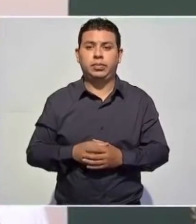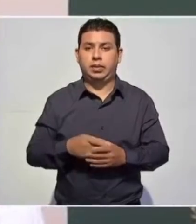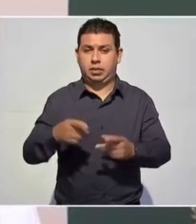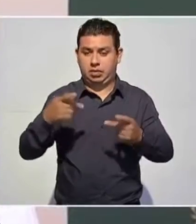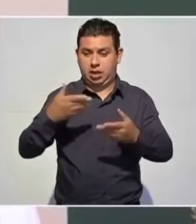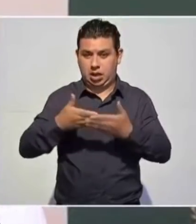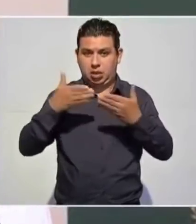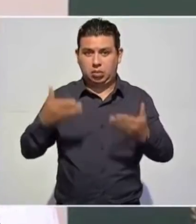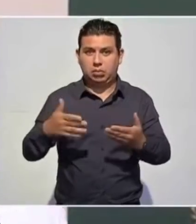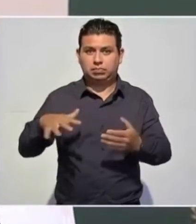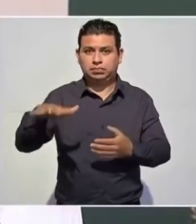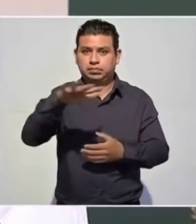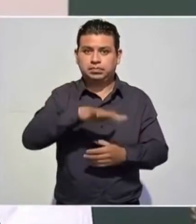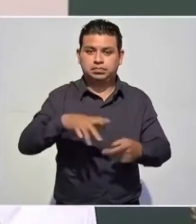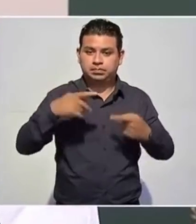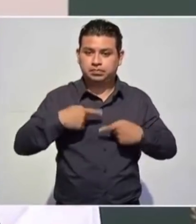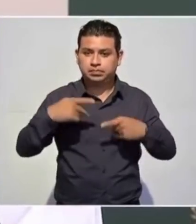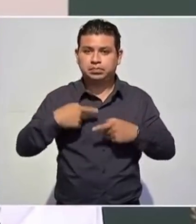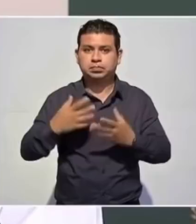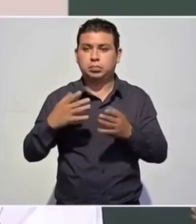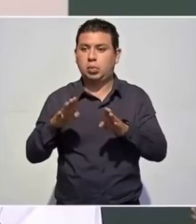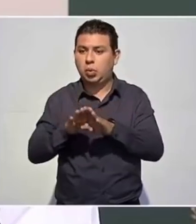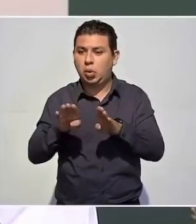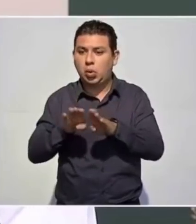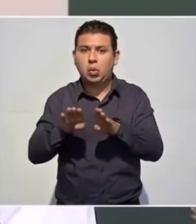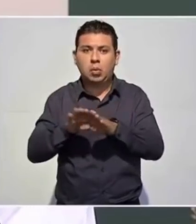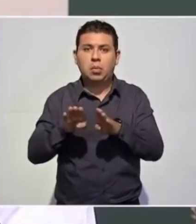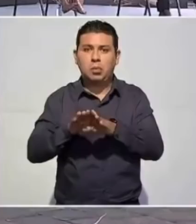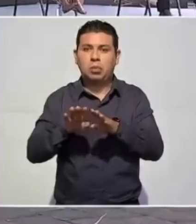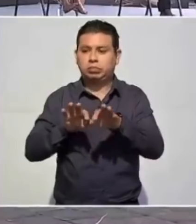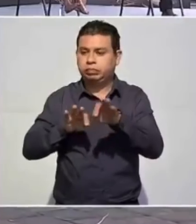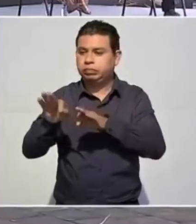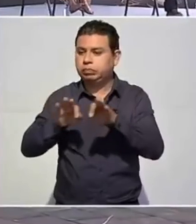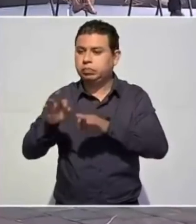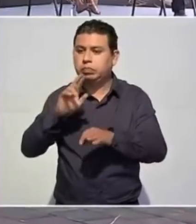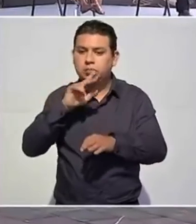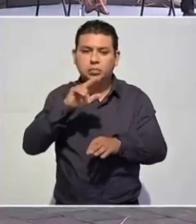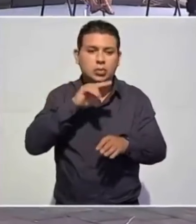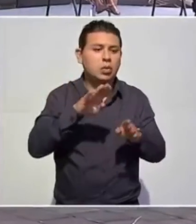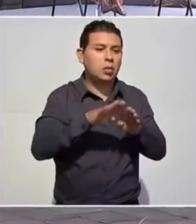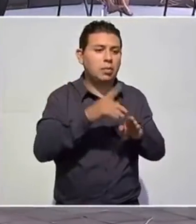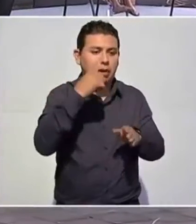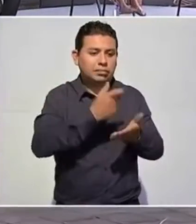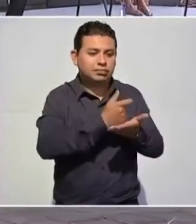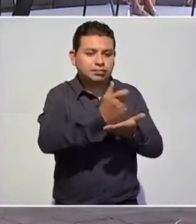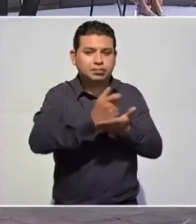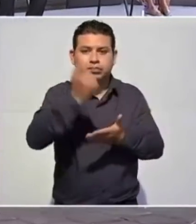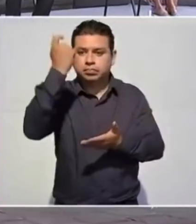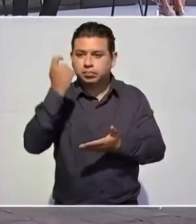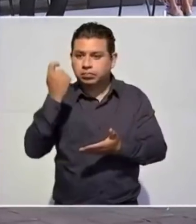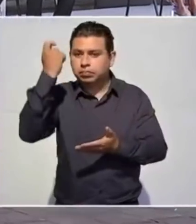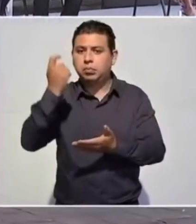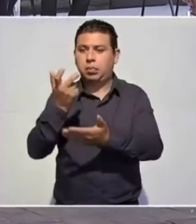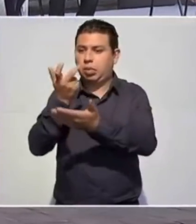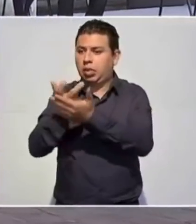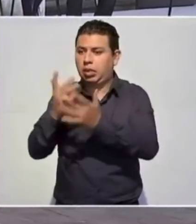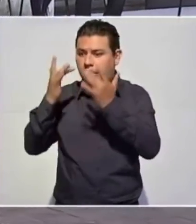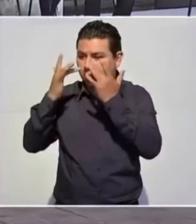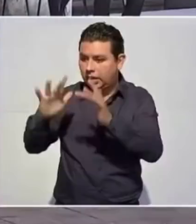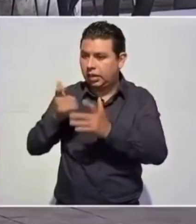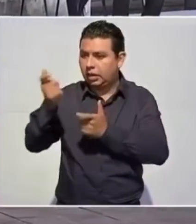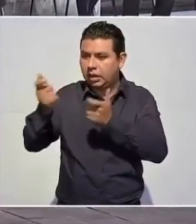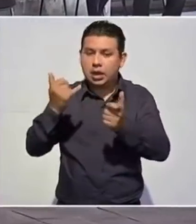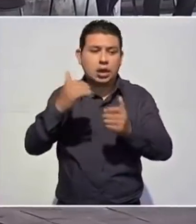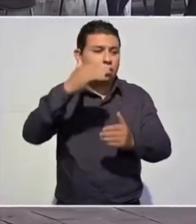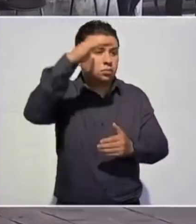y buscando mejorar la situación de pensionados, jubilados y